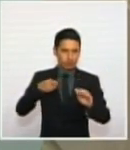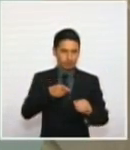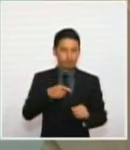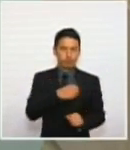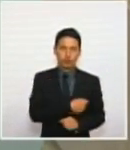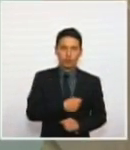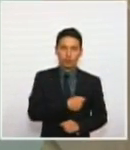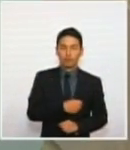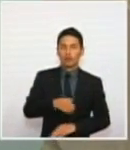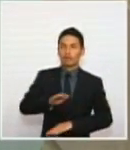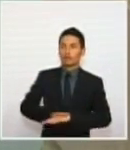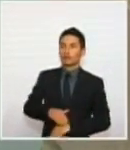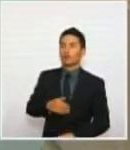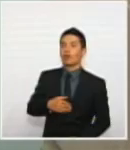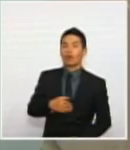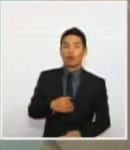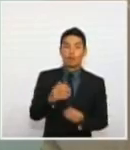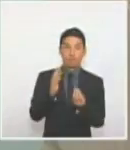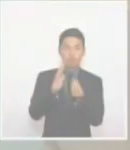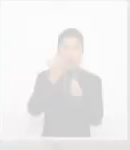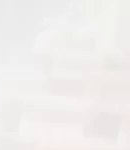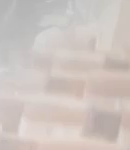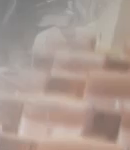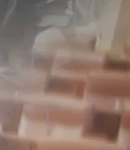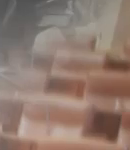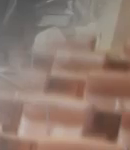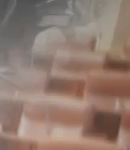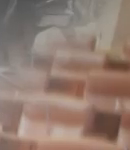y reitero el voto negativo del pueblo democrático alternativo.